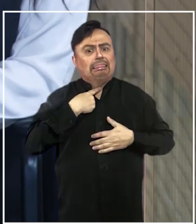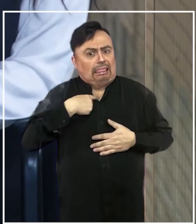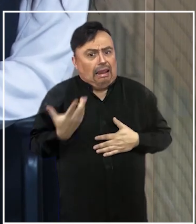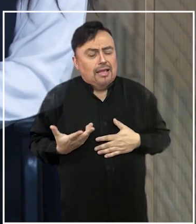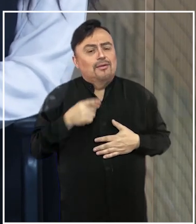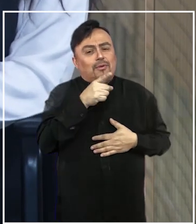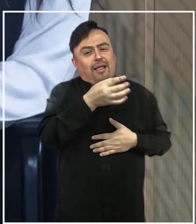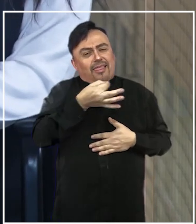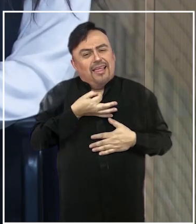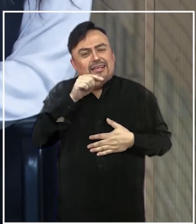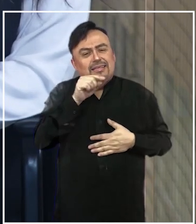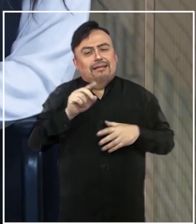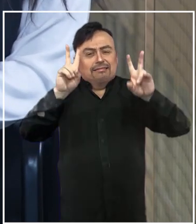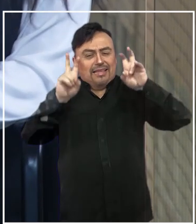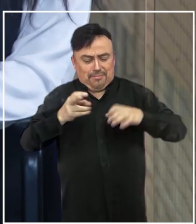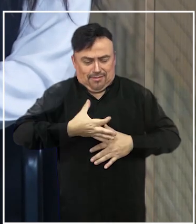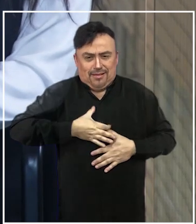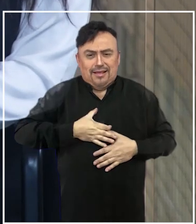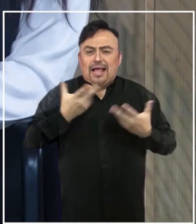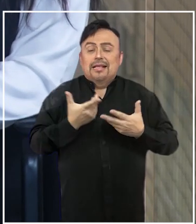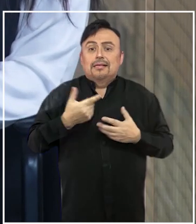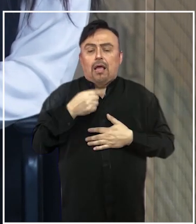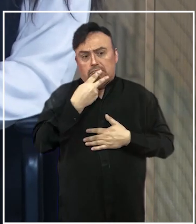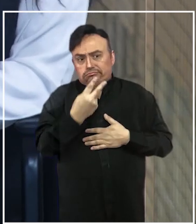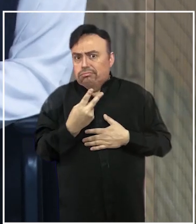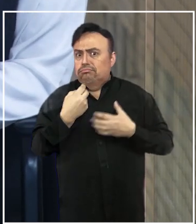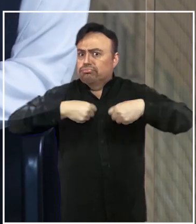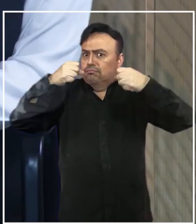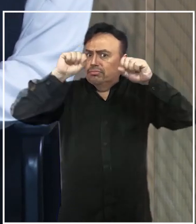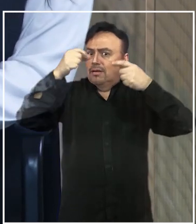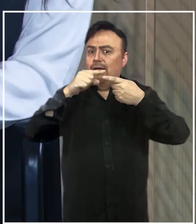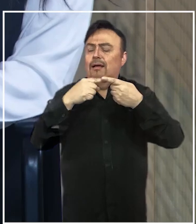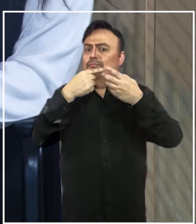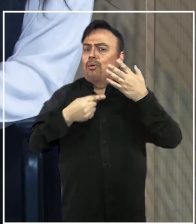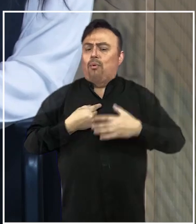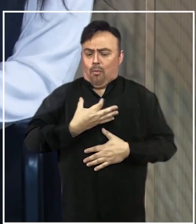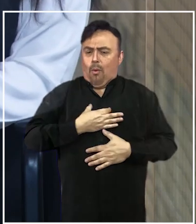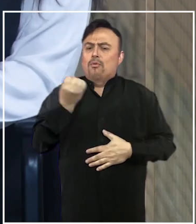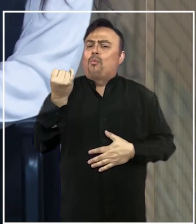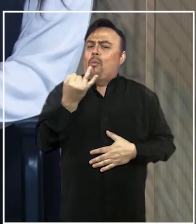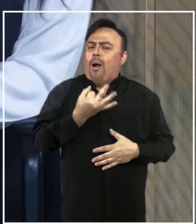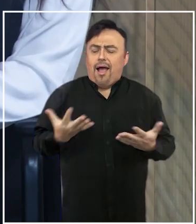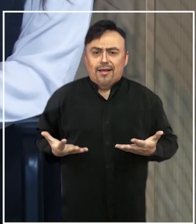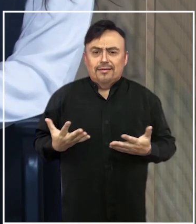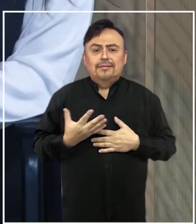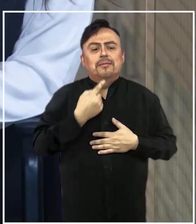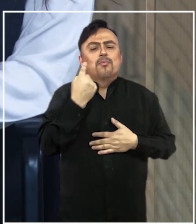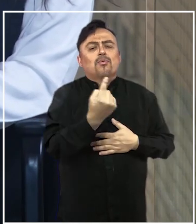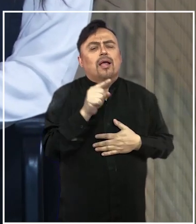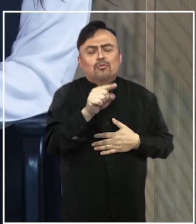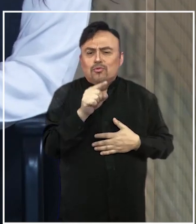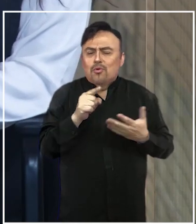el tema de las medallas. En términos de los resultados, en el medallero podríamos decir, ¿fueron lo esperado o